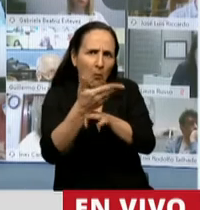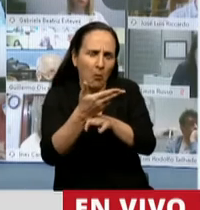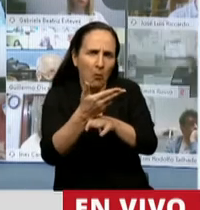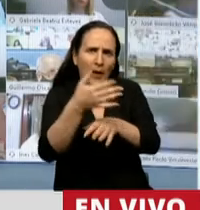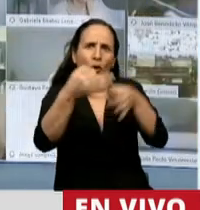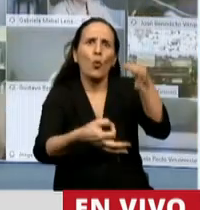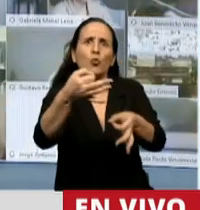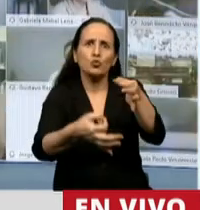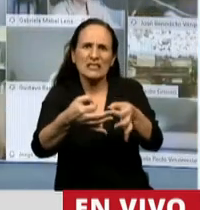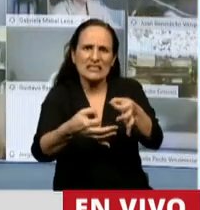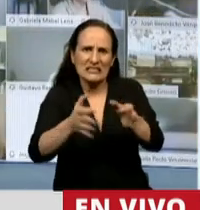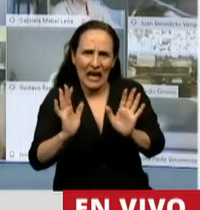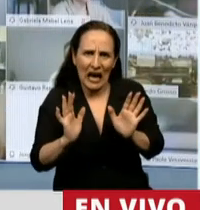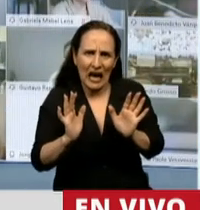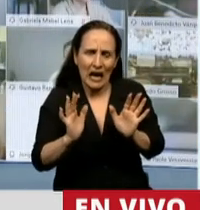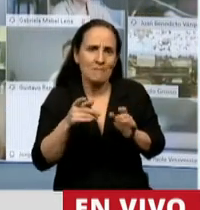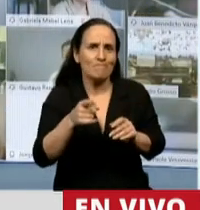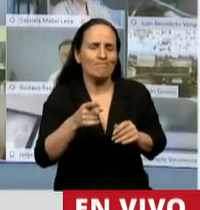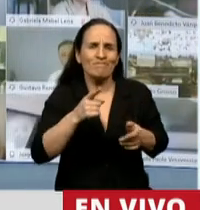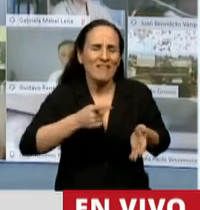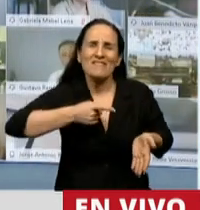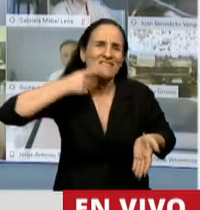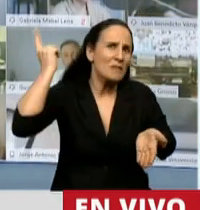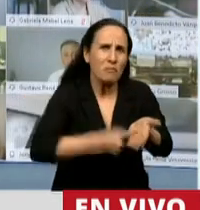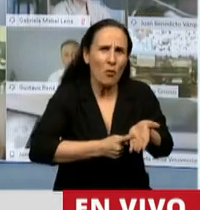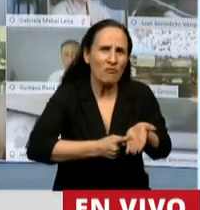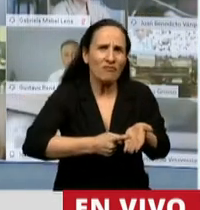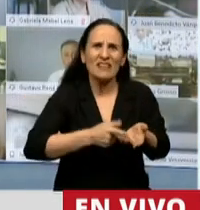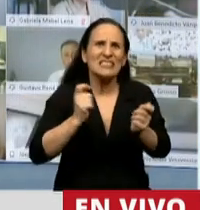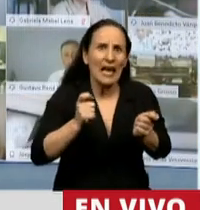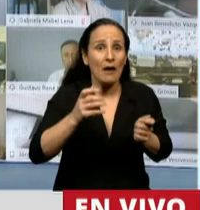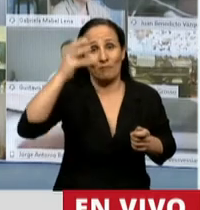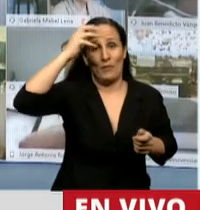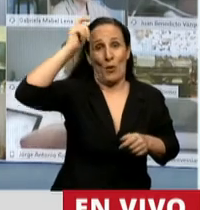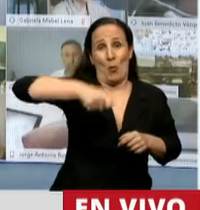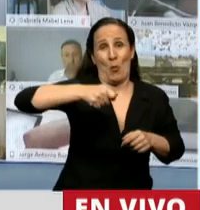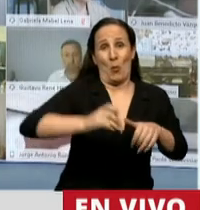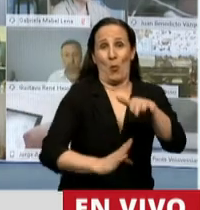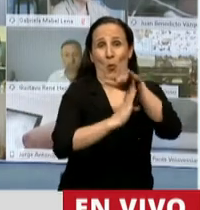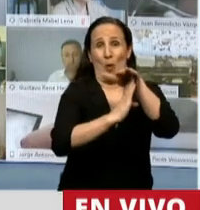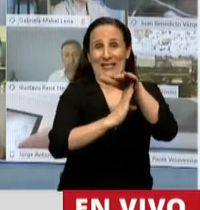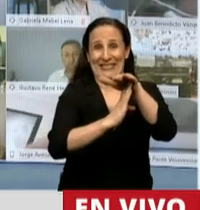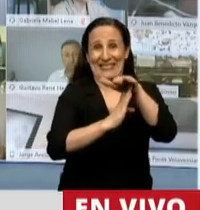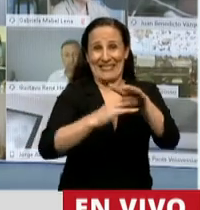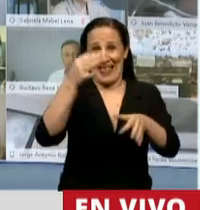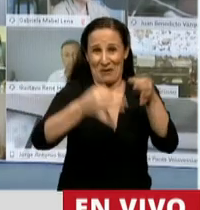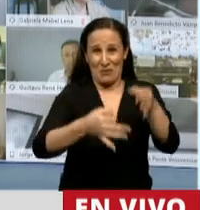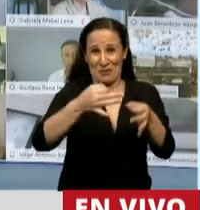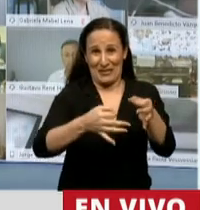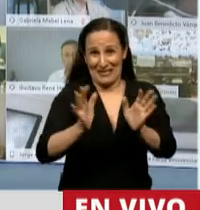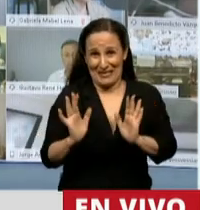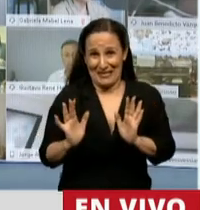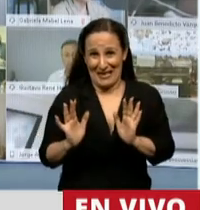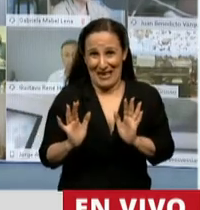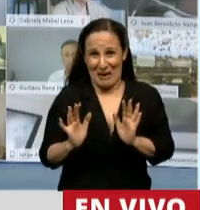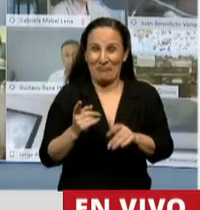justicia, por lo cual quien dicta la sentencia finalmente es algún juez de la justicia ordinaria y no